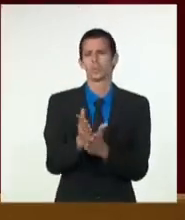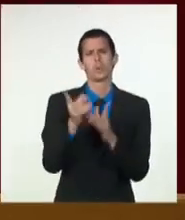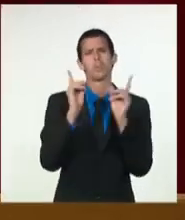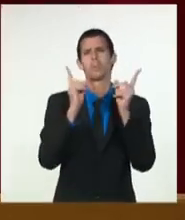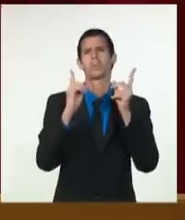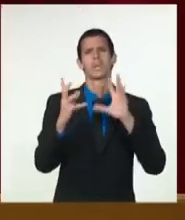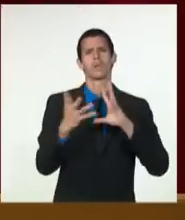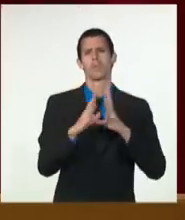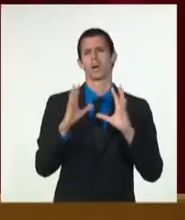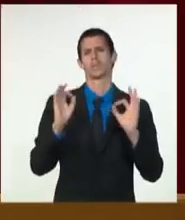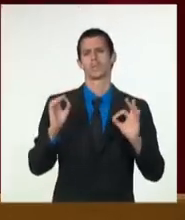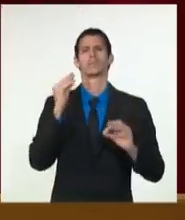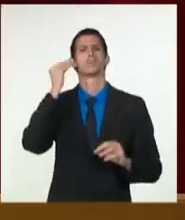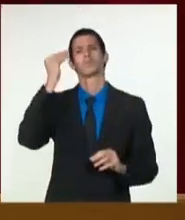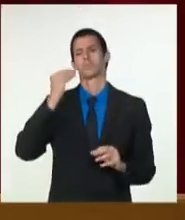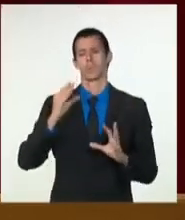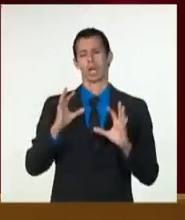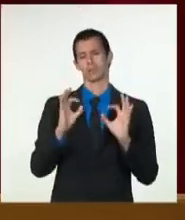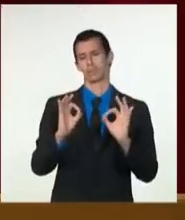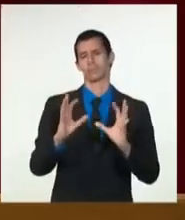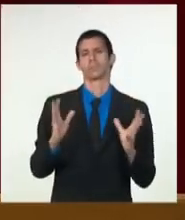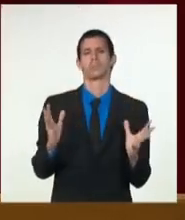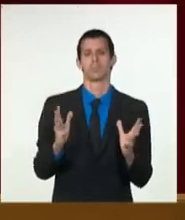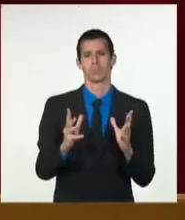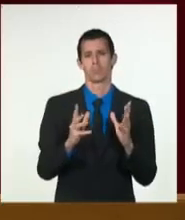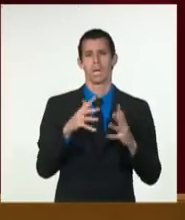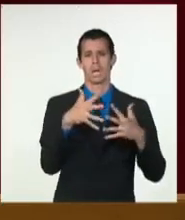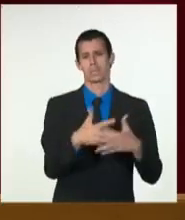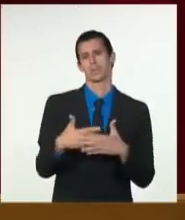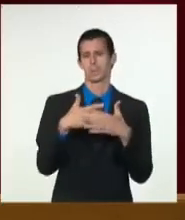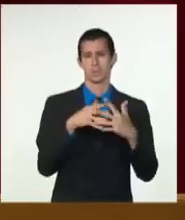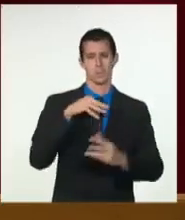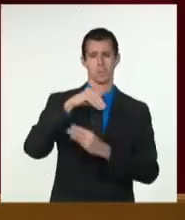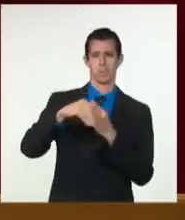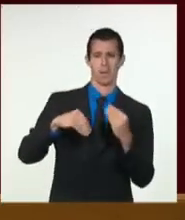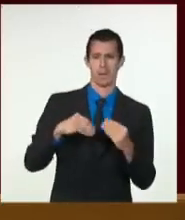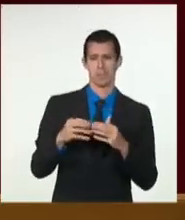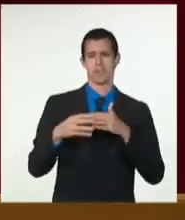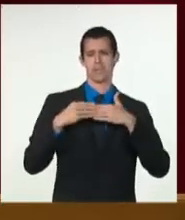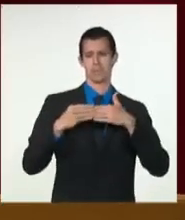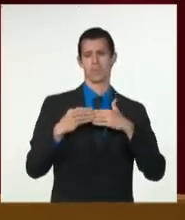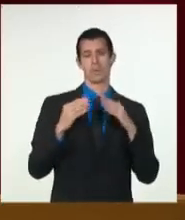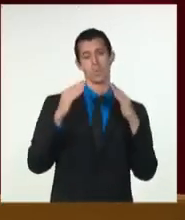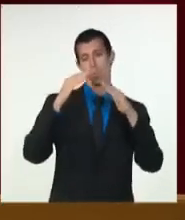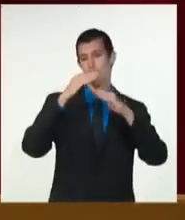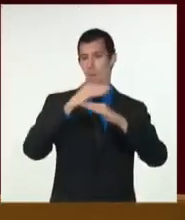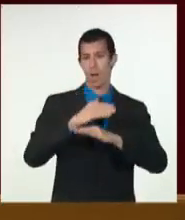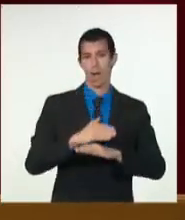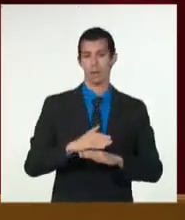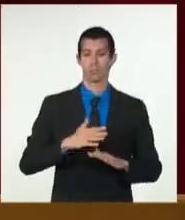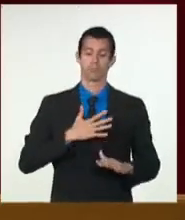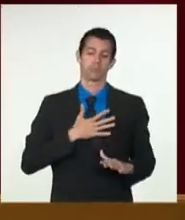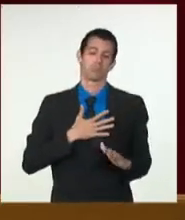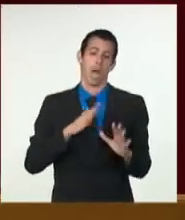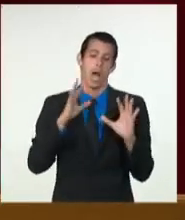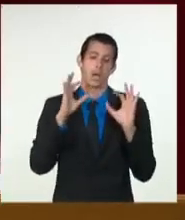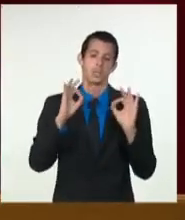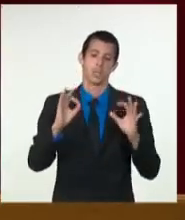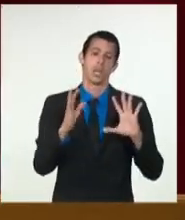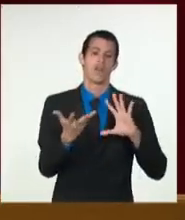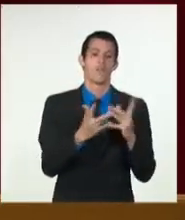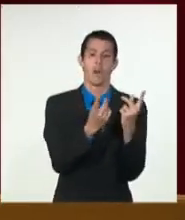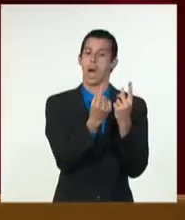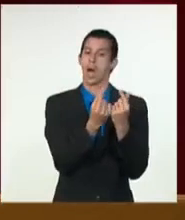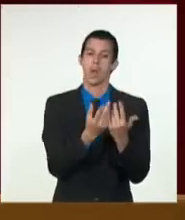la vez progresar en el esfuerzo creativo de recuperar la economía y encaminarla sosteniblemente a pesar del